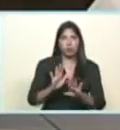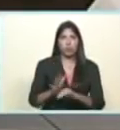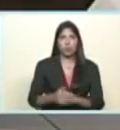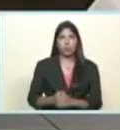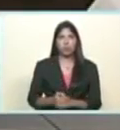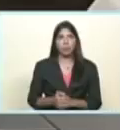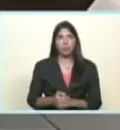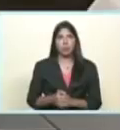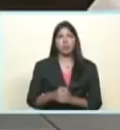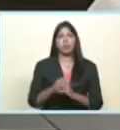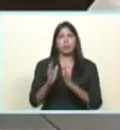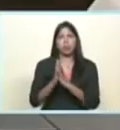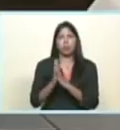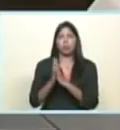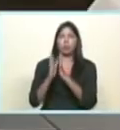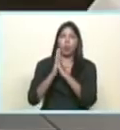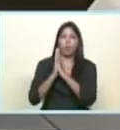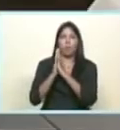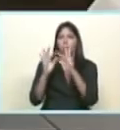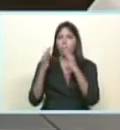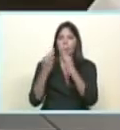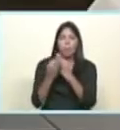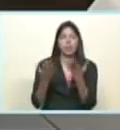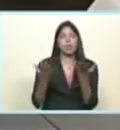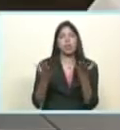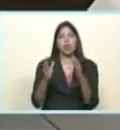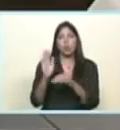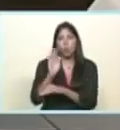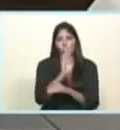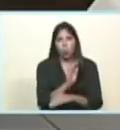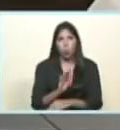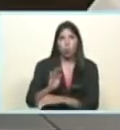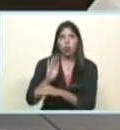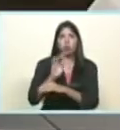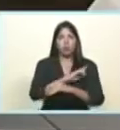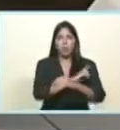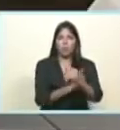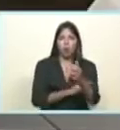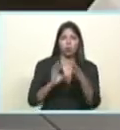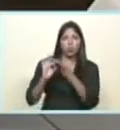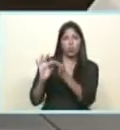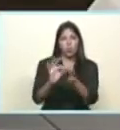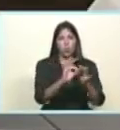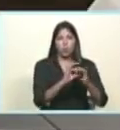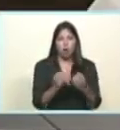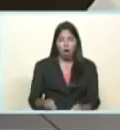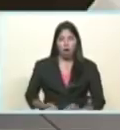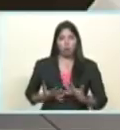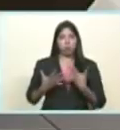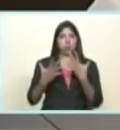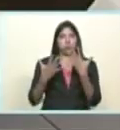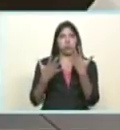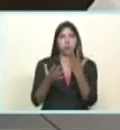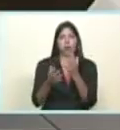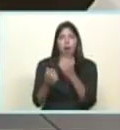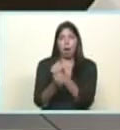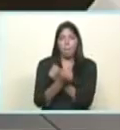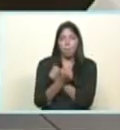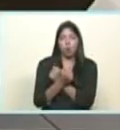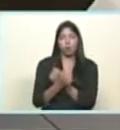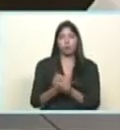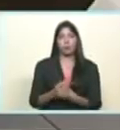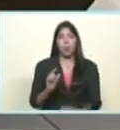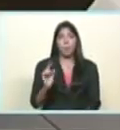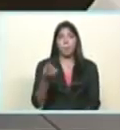queridos. También le pedimos su protección, su amor, su fuerza, su energía. Primero de